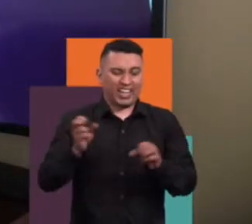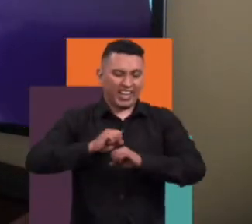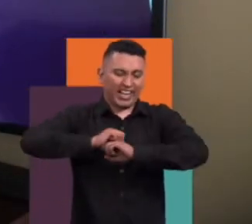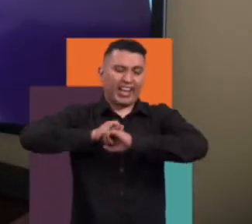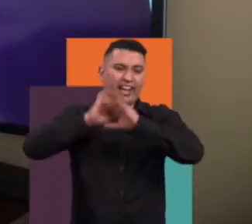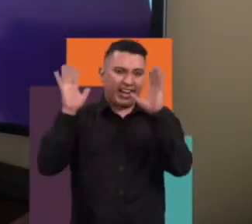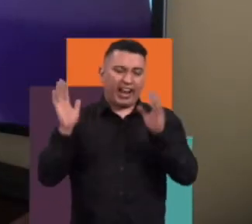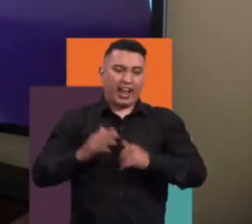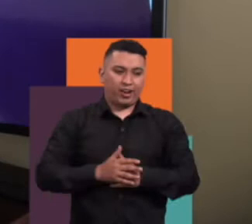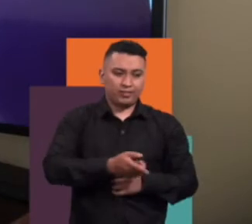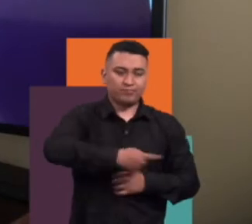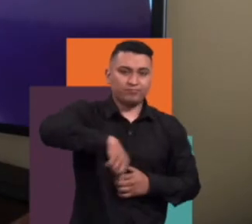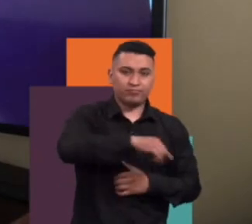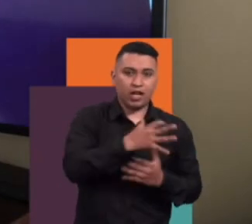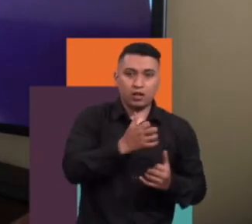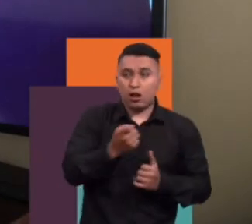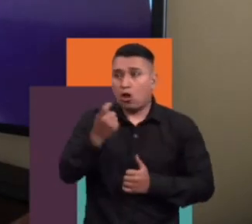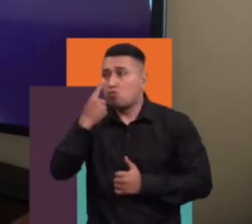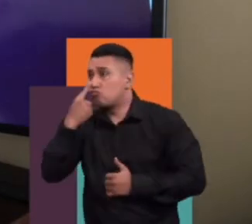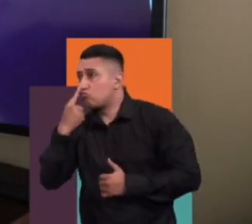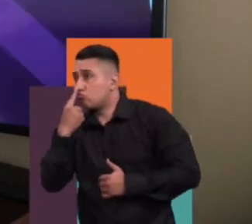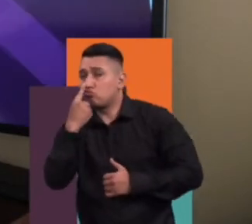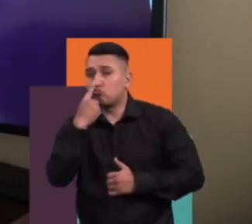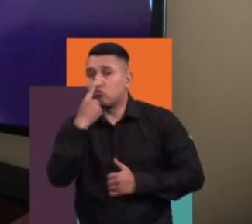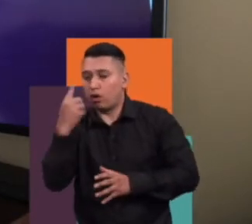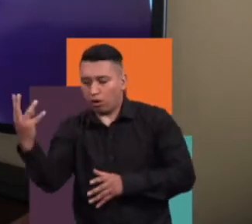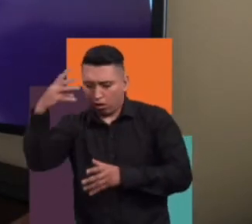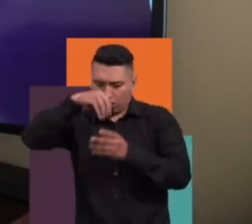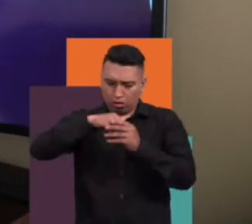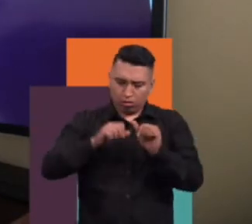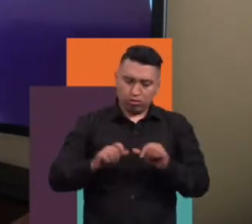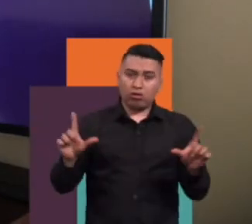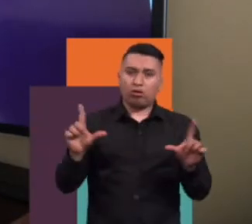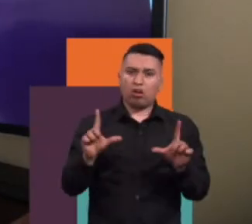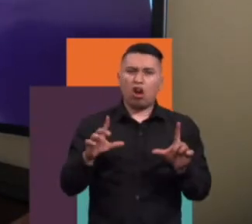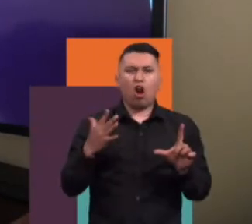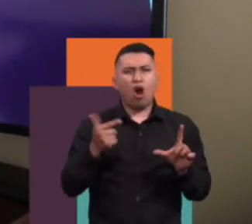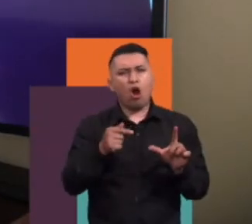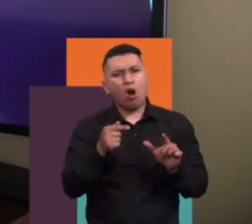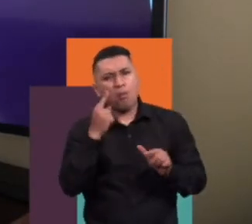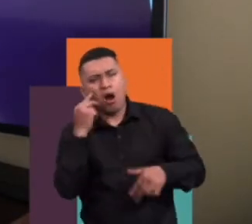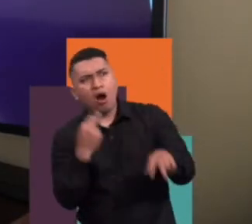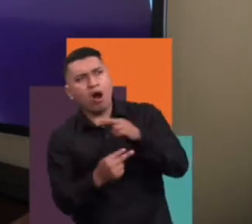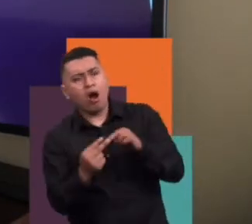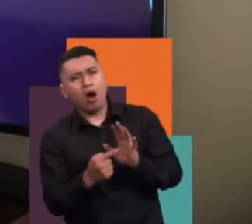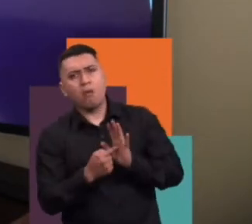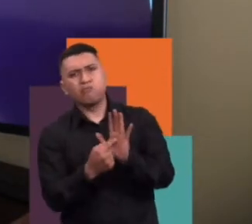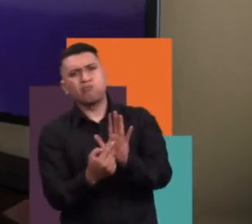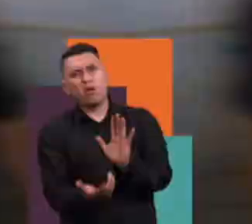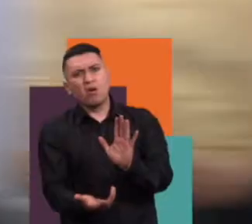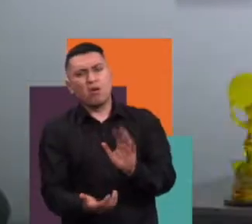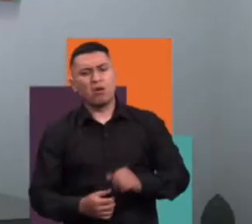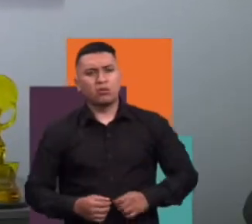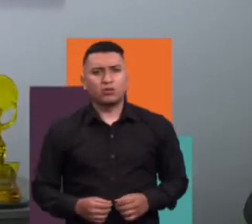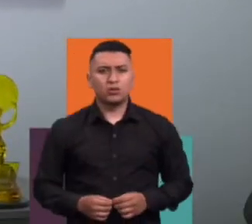Era esperar que este afán por explorar también conquistará las pantallas. ¿Cómo se entiende la aventura en los medios?